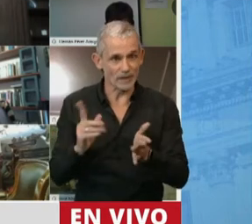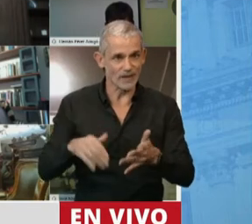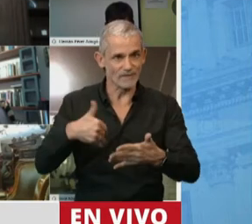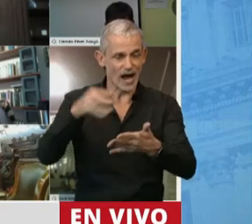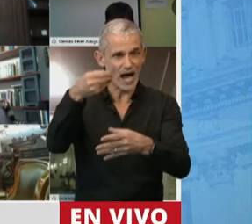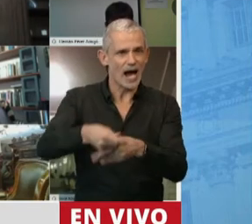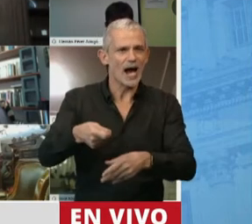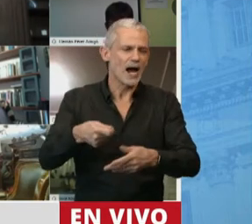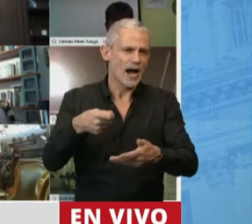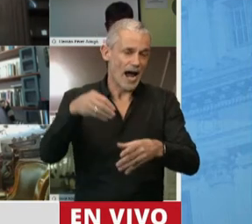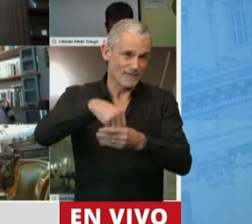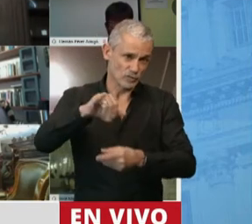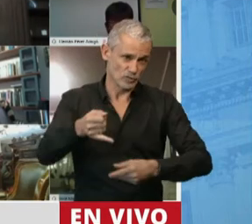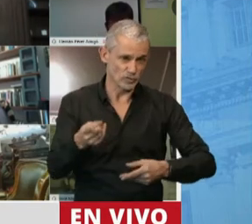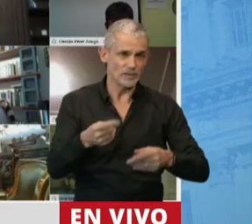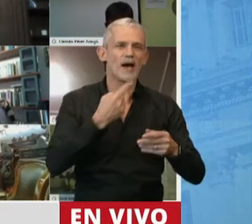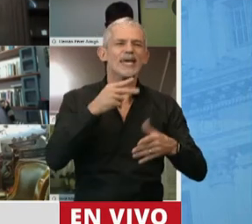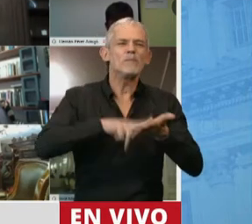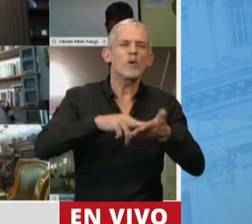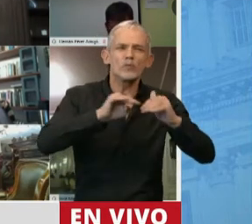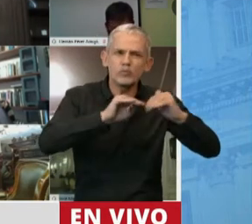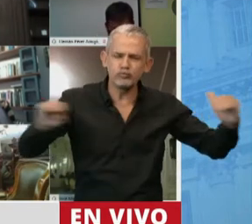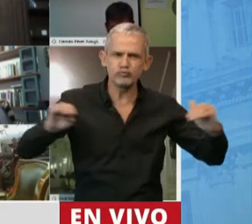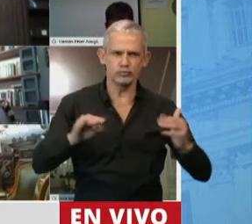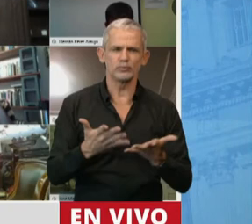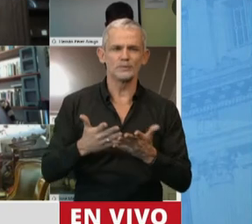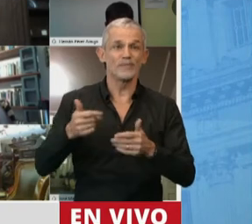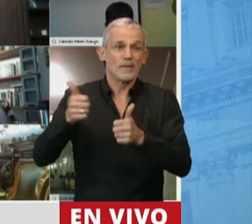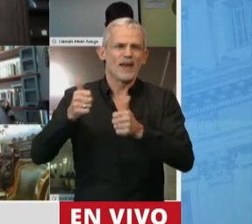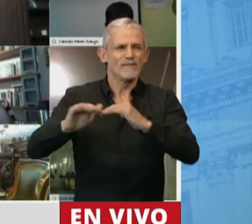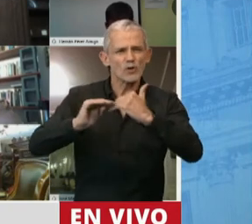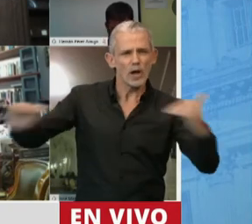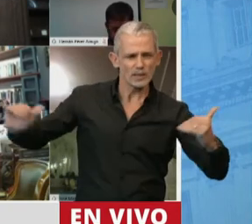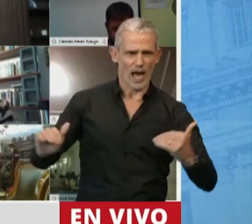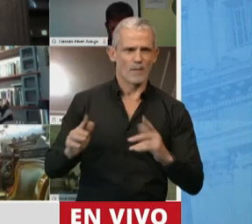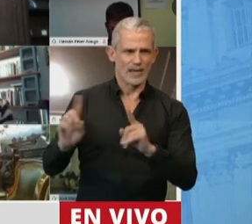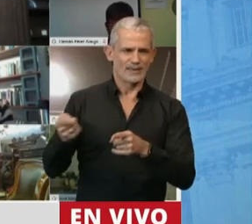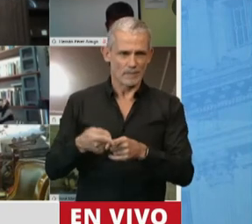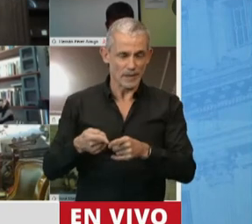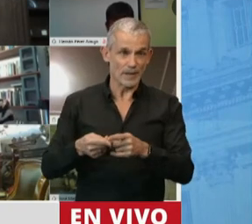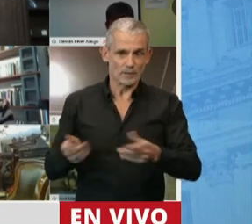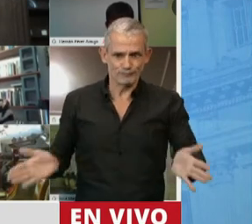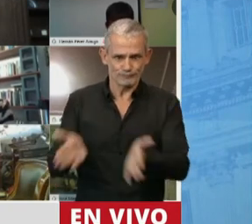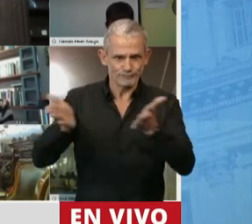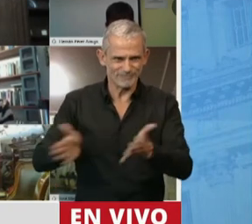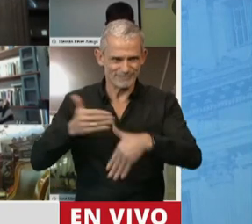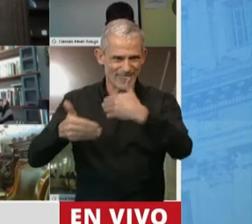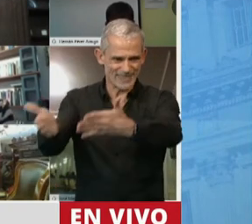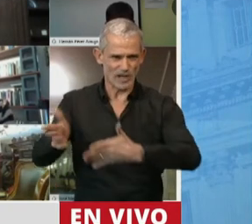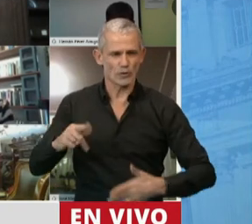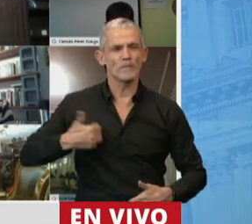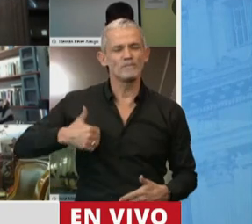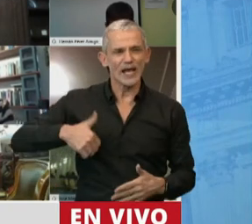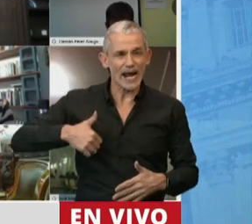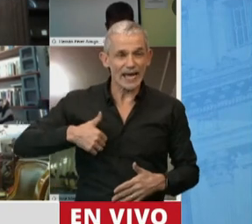apoyar la estabilidad, la estabilidad de beneficios, beneficios estables que potencien el desarrollo. La Argentina